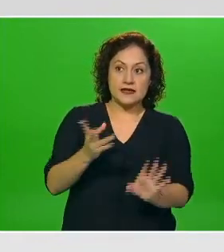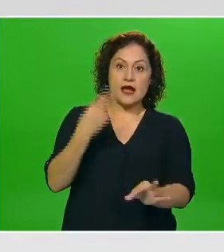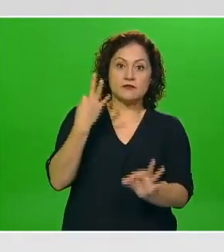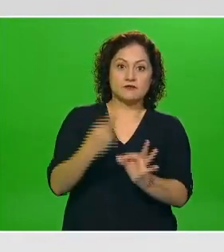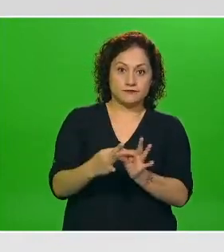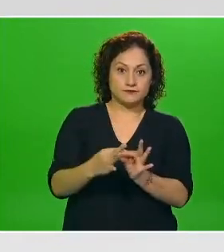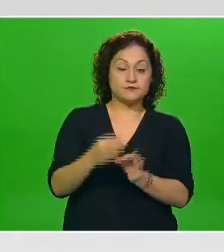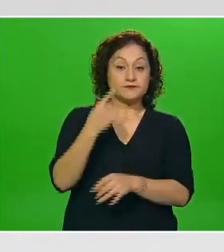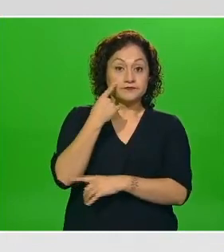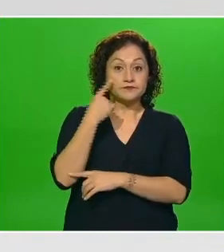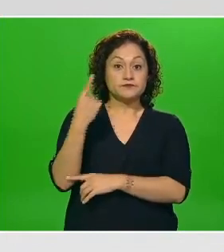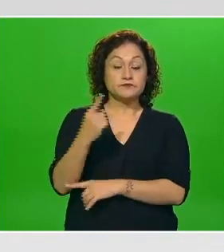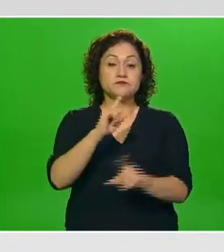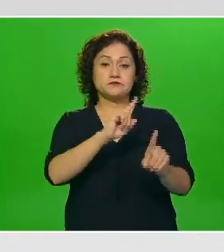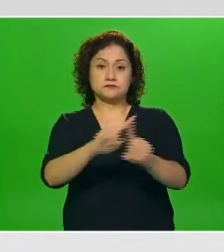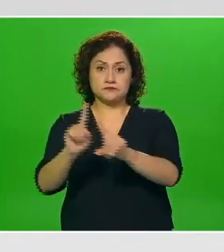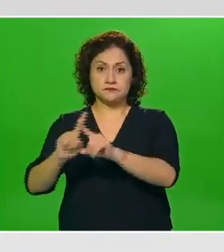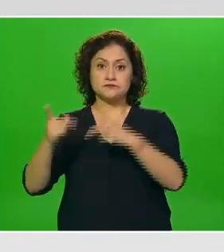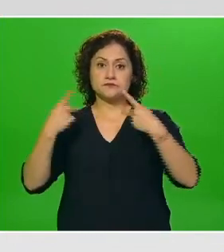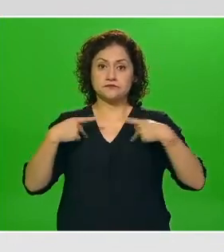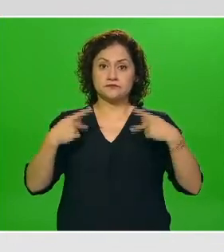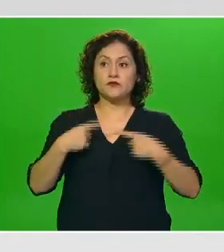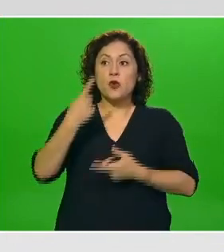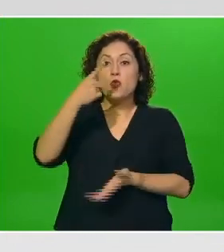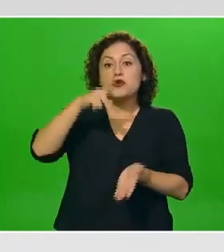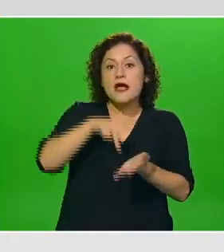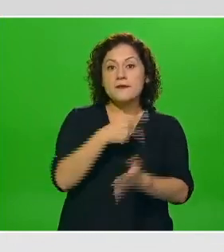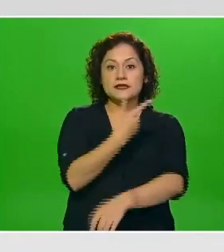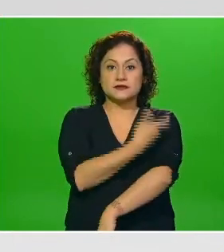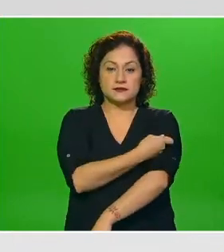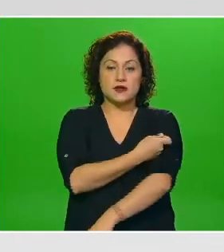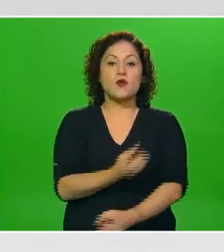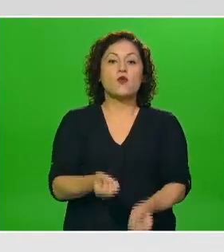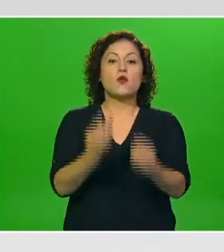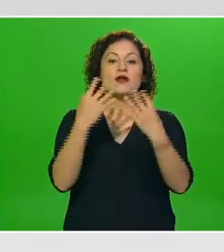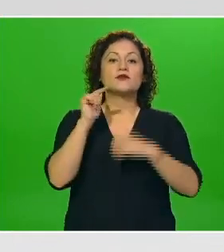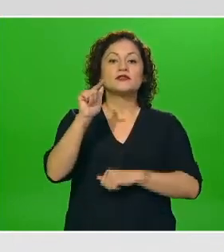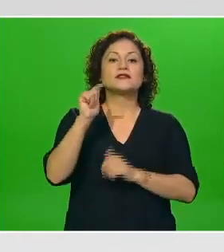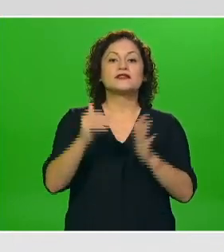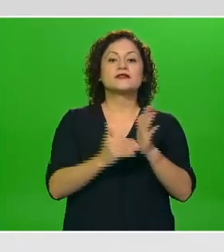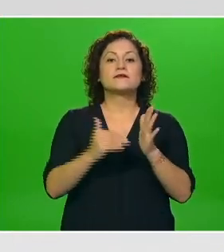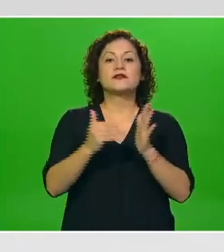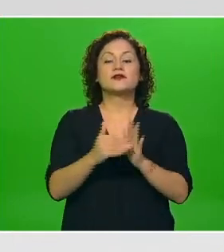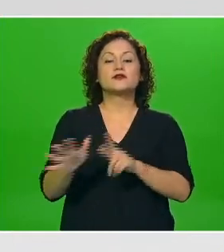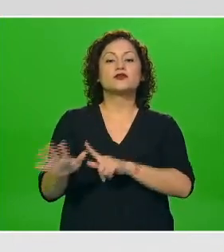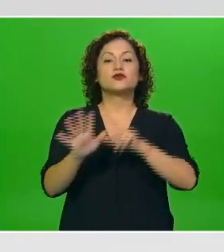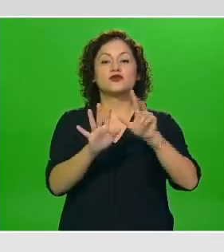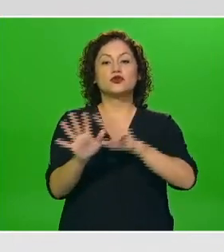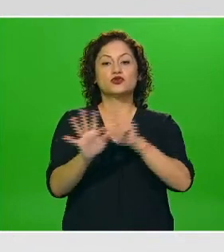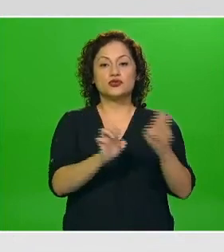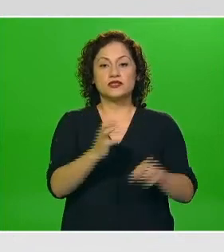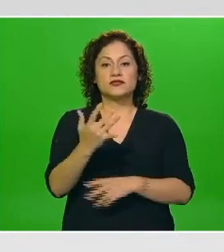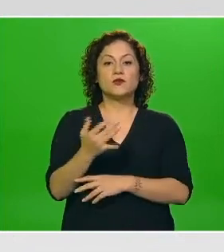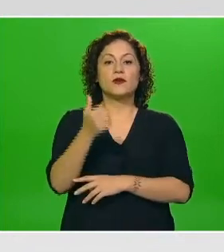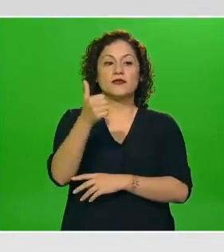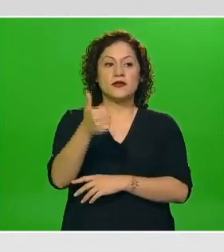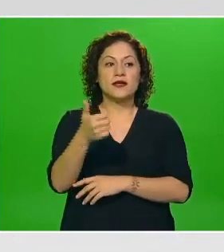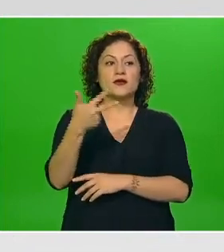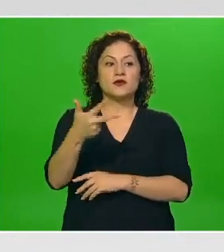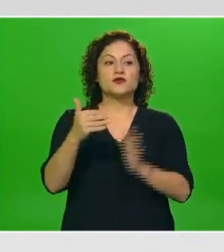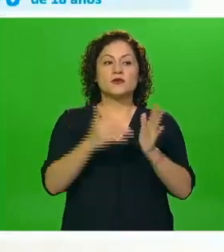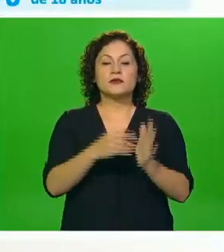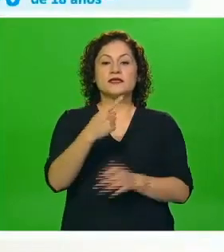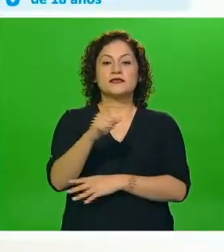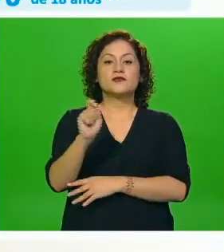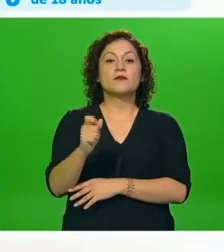de personas que han recibido al menos una dosis son 17 millones 858 mil 127 al